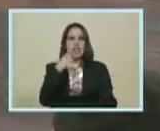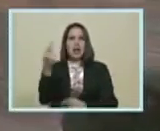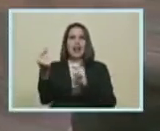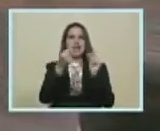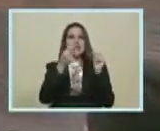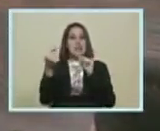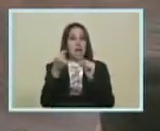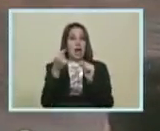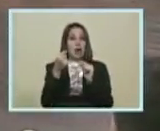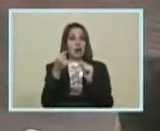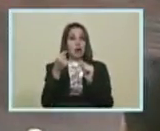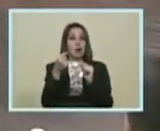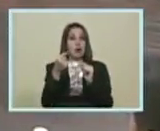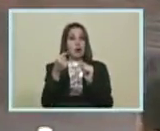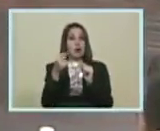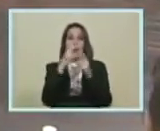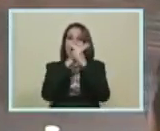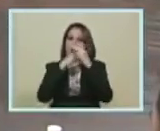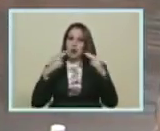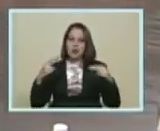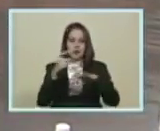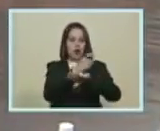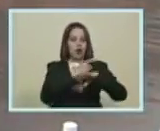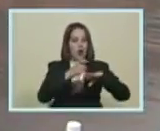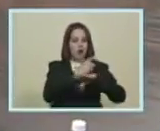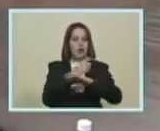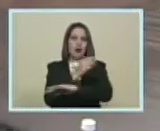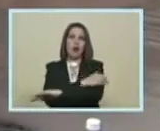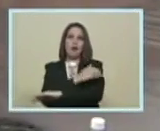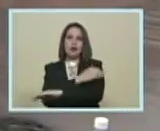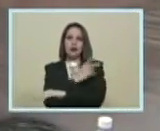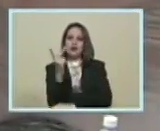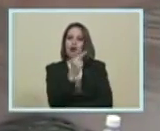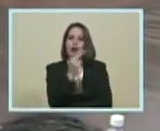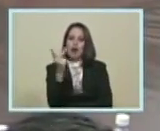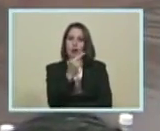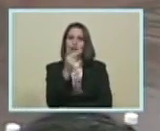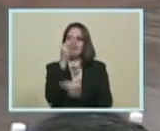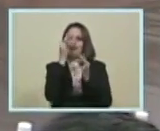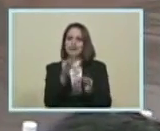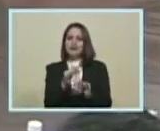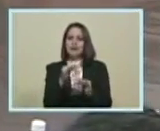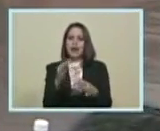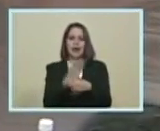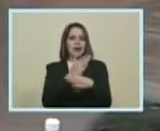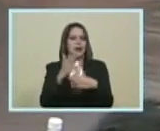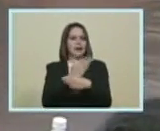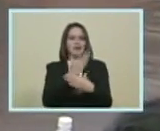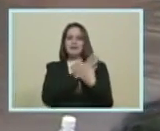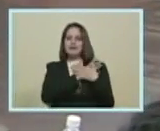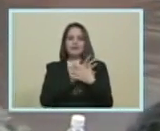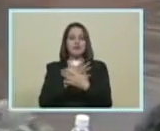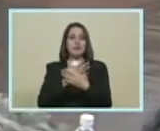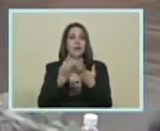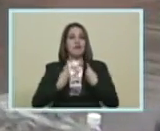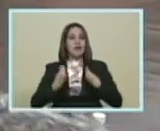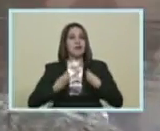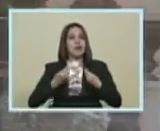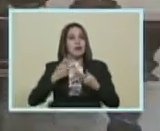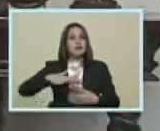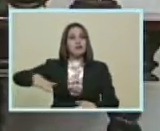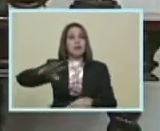diálogo Y el compromiso Entre el gobierno Y la oposición Que asegure La coexistencia Pacífica De todos Los venezolanos